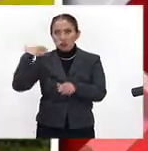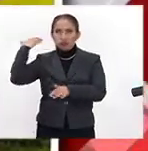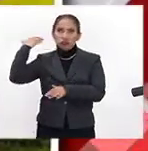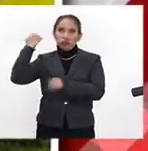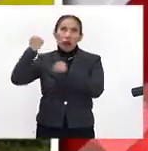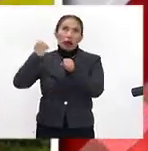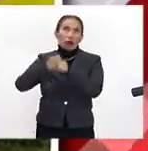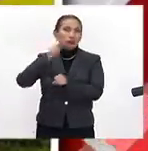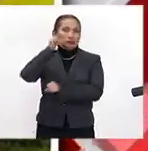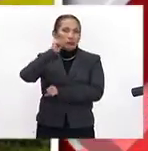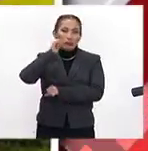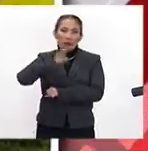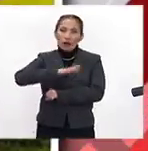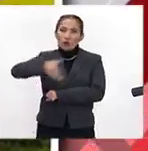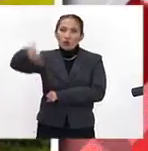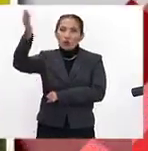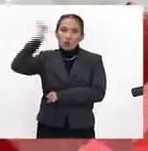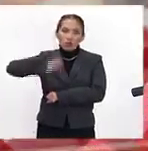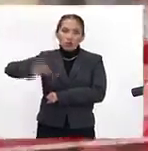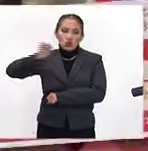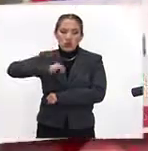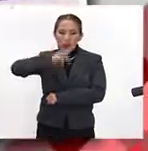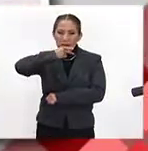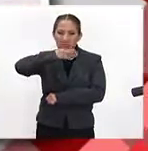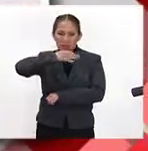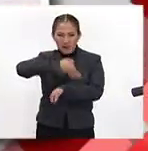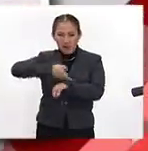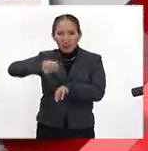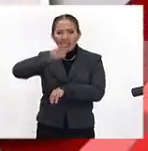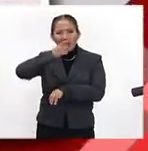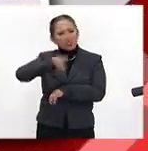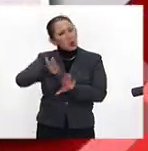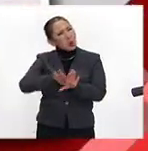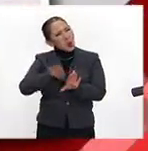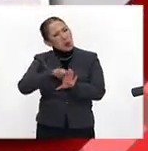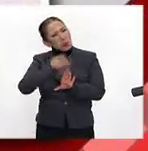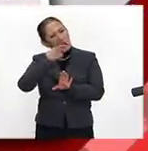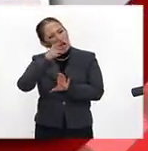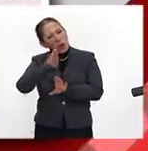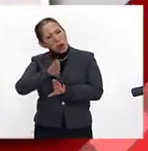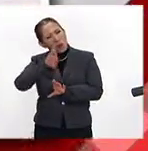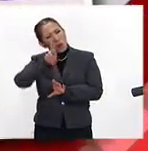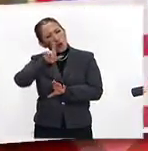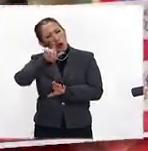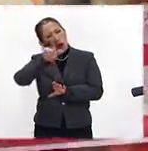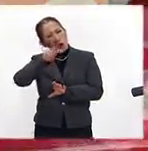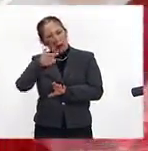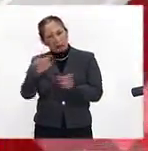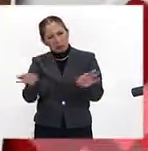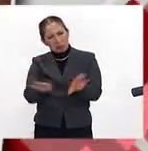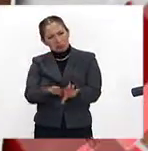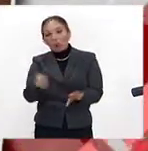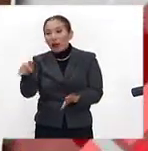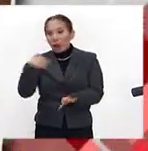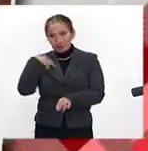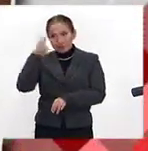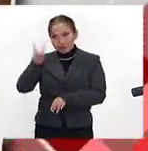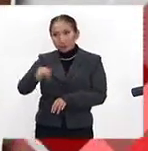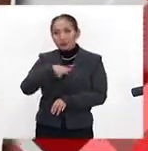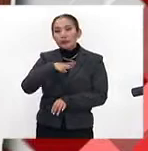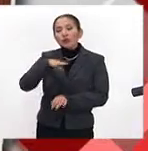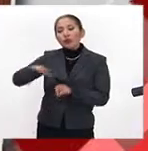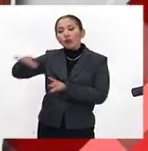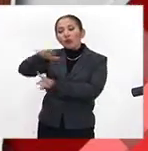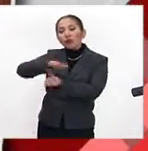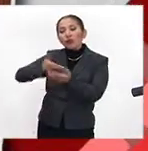es algo que siempre ha existido, incluso los padres de familia te dicen, ¿cómo me vienes a hablar de bullying? Pero sí es una realidad que la